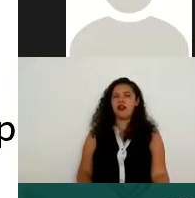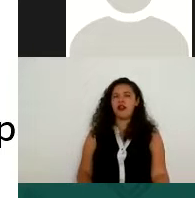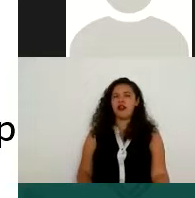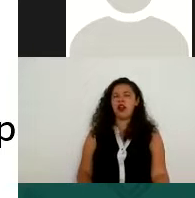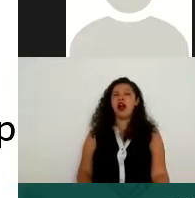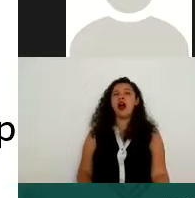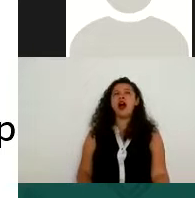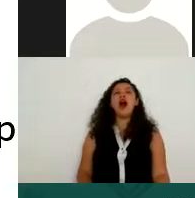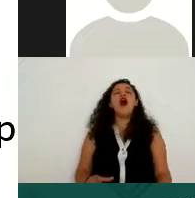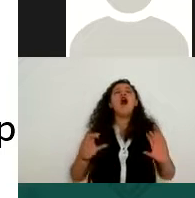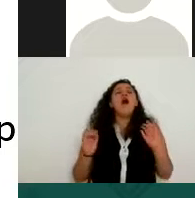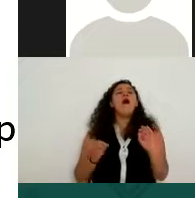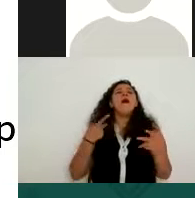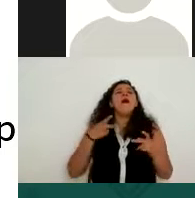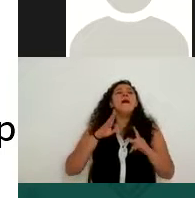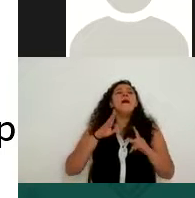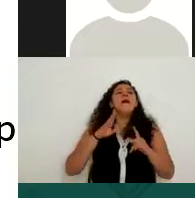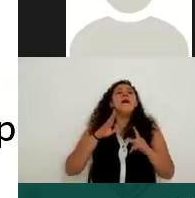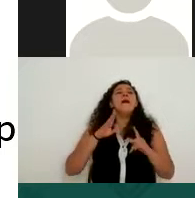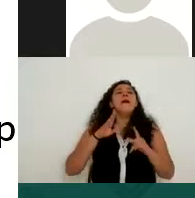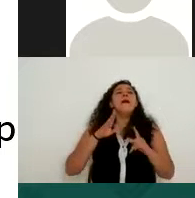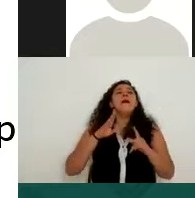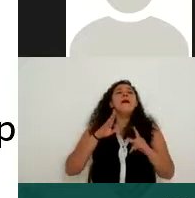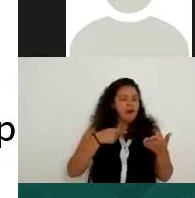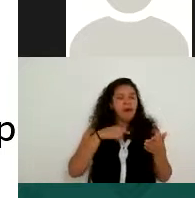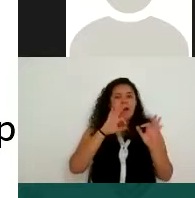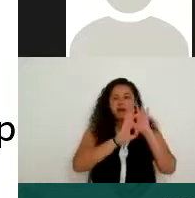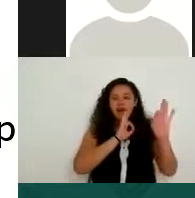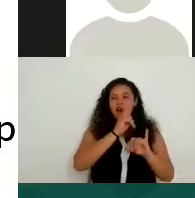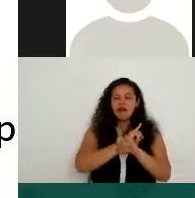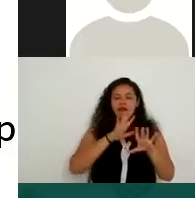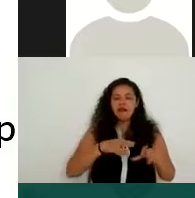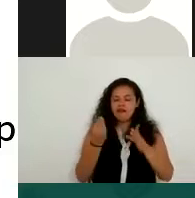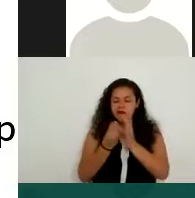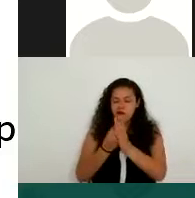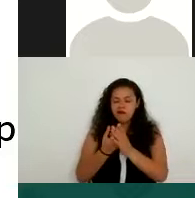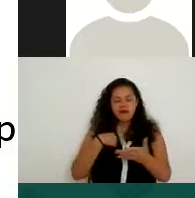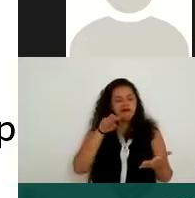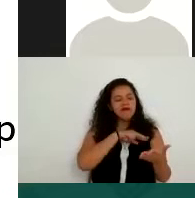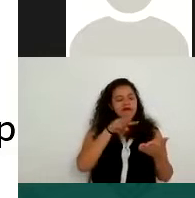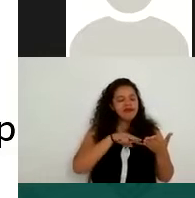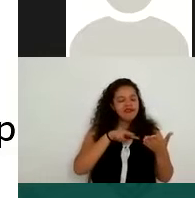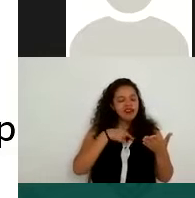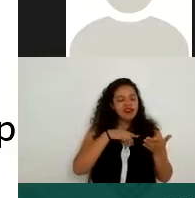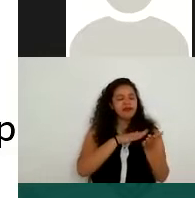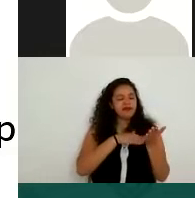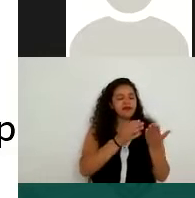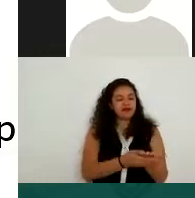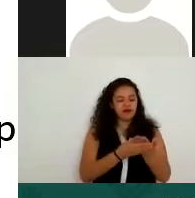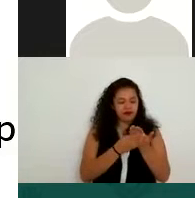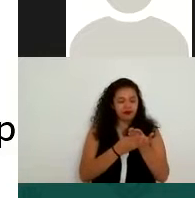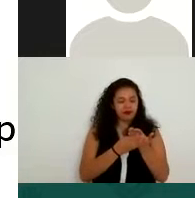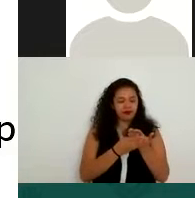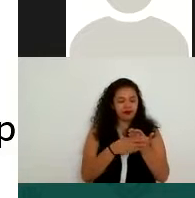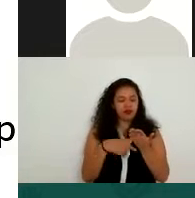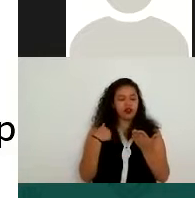si yo los veo, ya estoy dando tratamiento a datos personales. Es decir, yo recibí ese documento y ya estoy teniendo acceso a